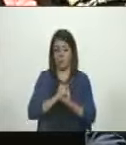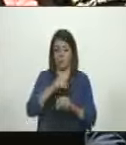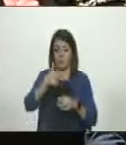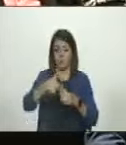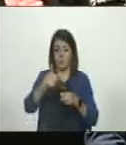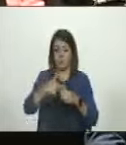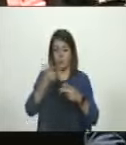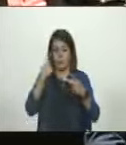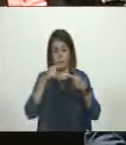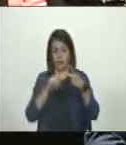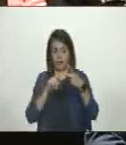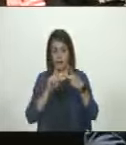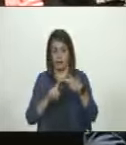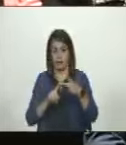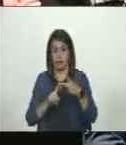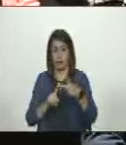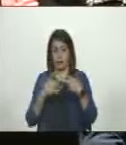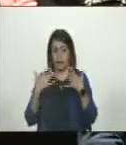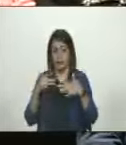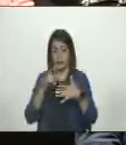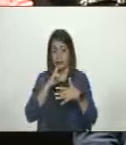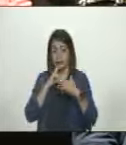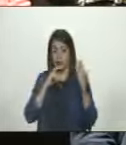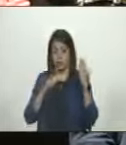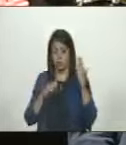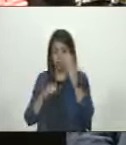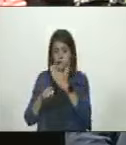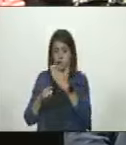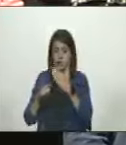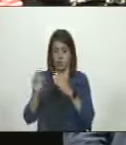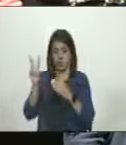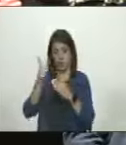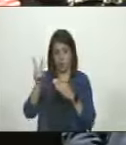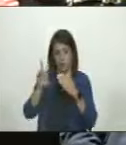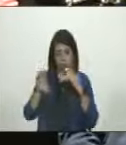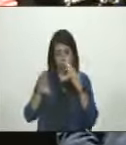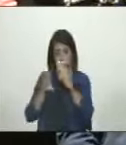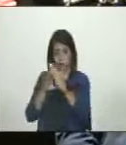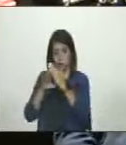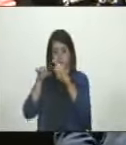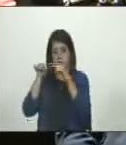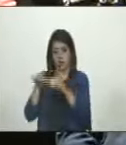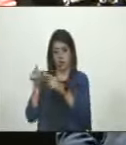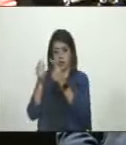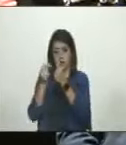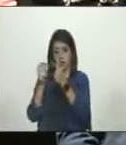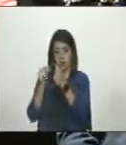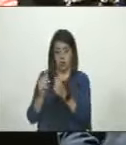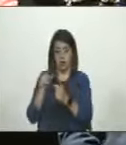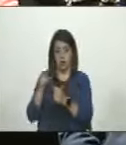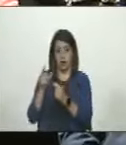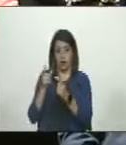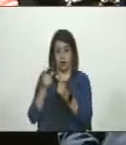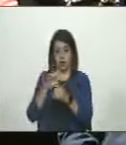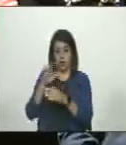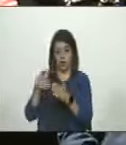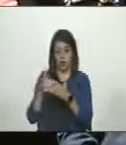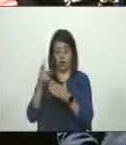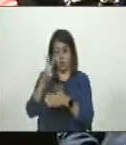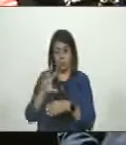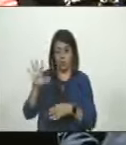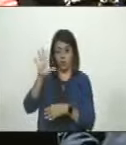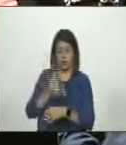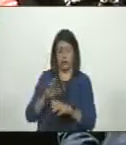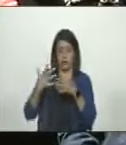y en segundo lugar las durísimas sanciones que apuntan claramente al corazón financiero y económico del país